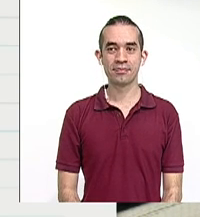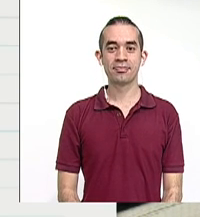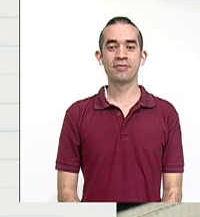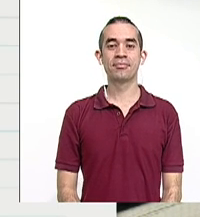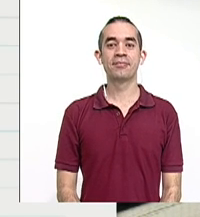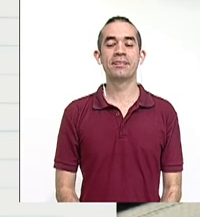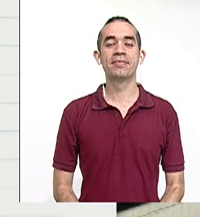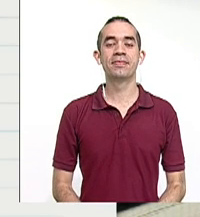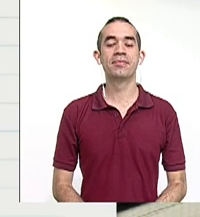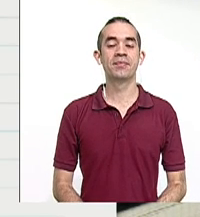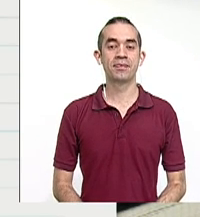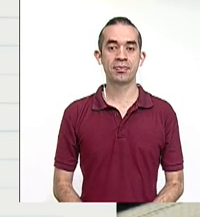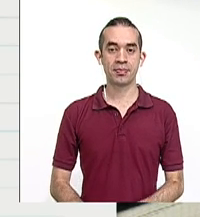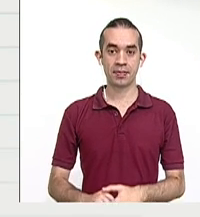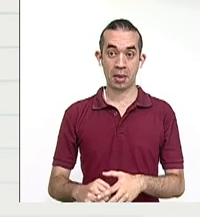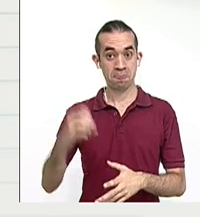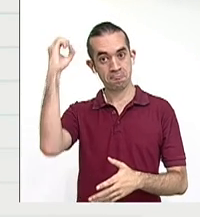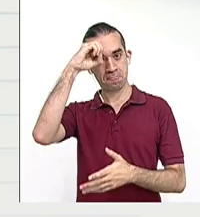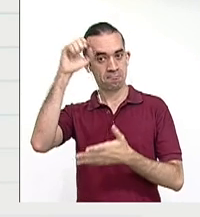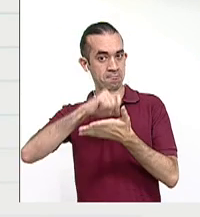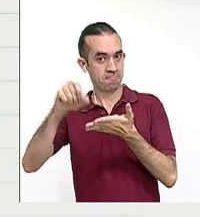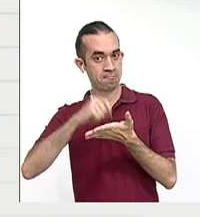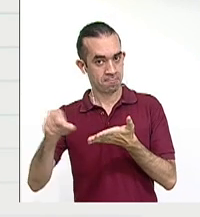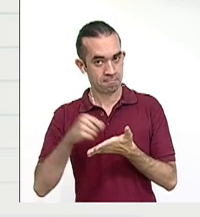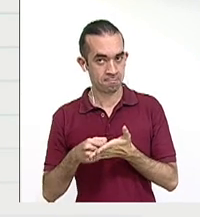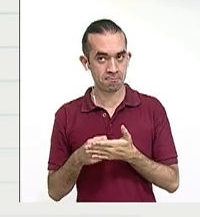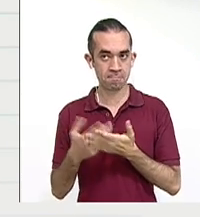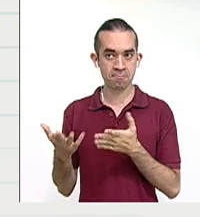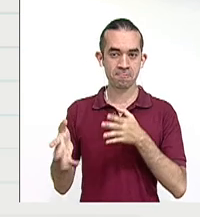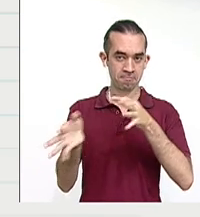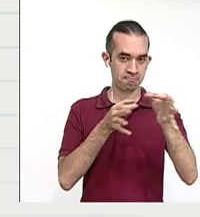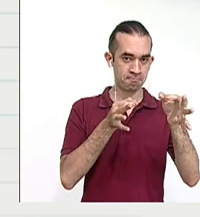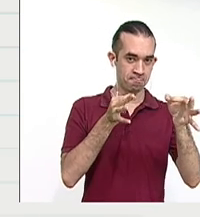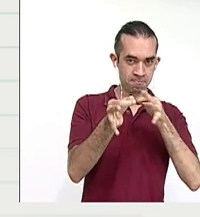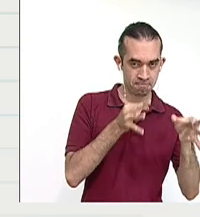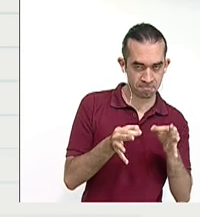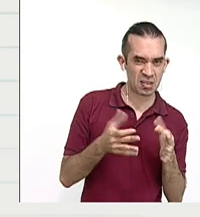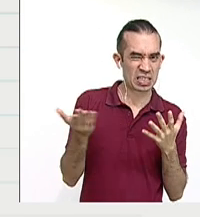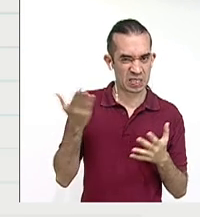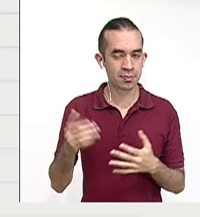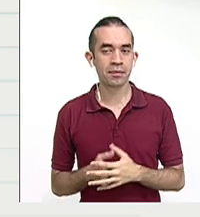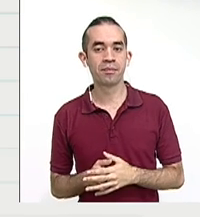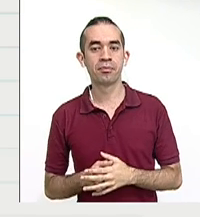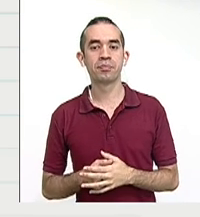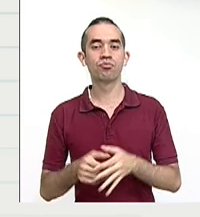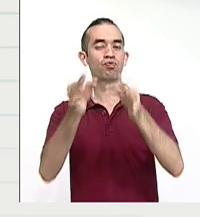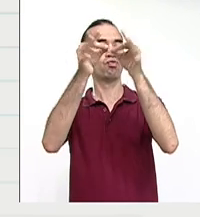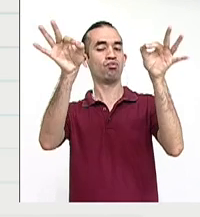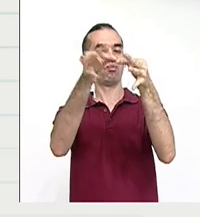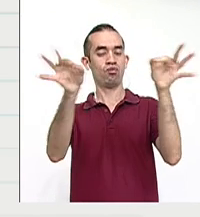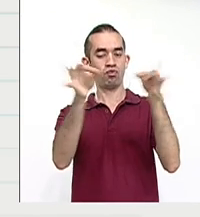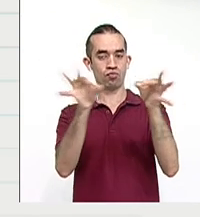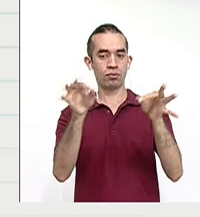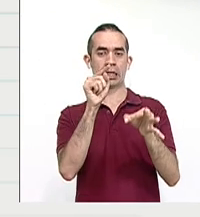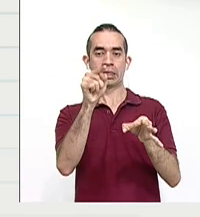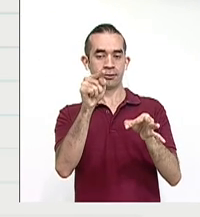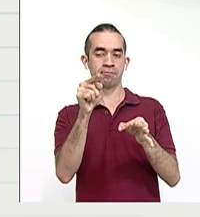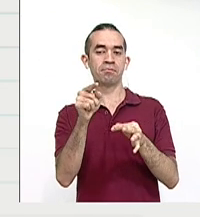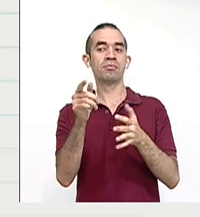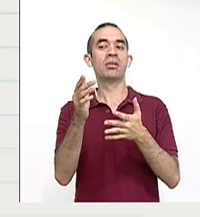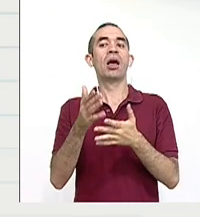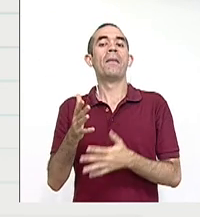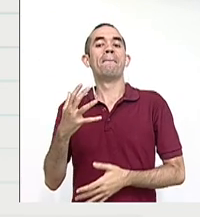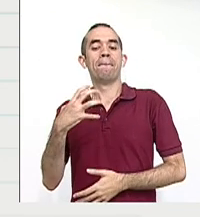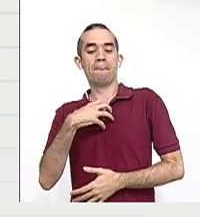Hablamos sobre el texto ensayístico, particularmente su definición, una composición escrita en prosa que expone la interpretación